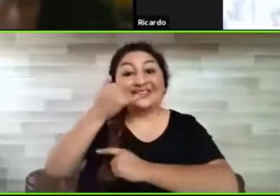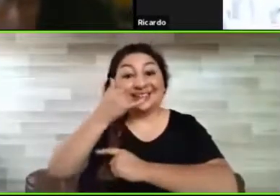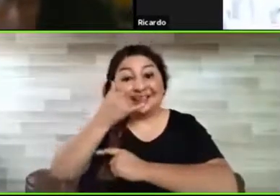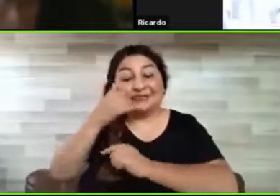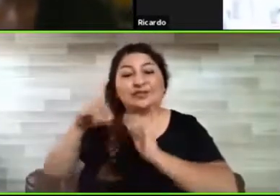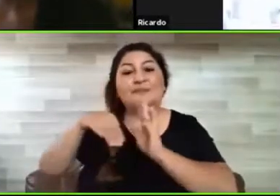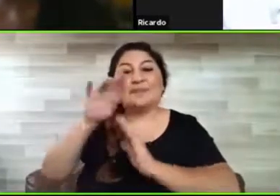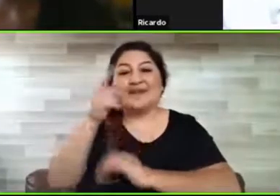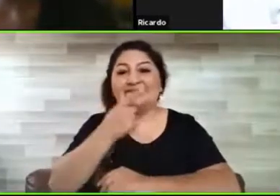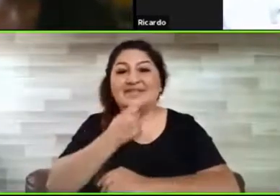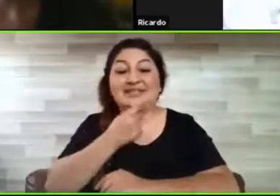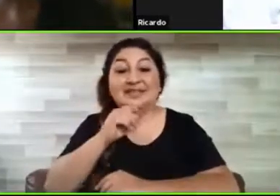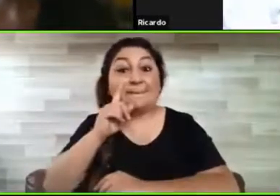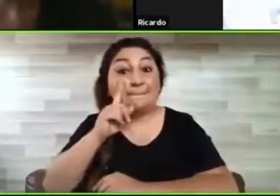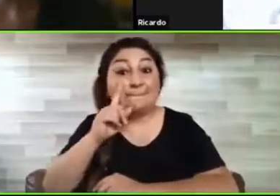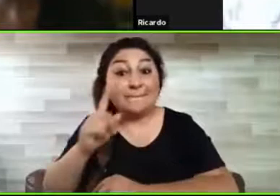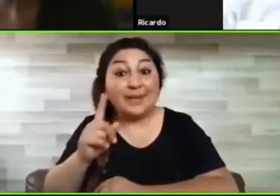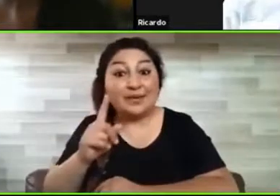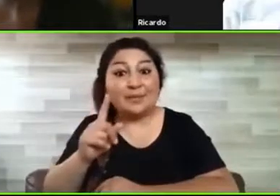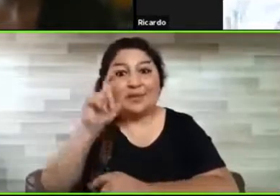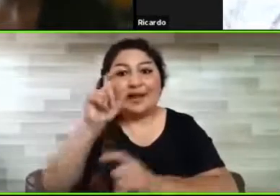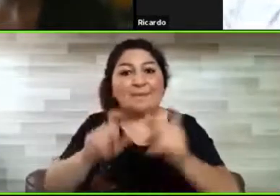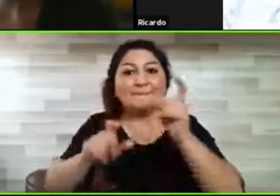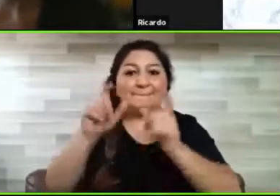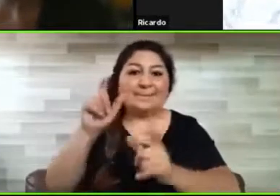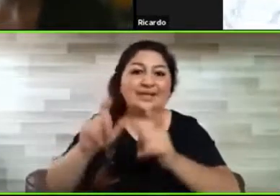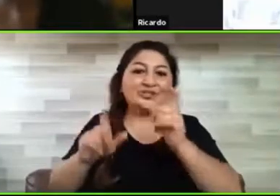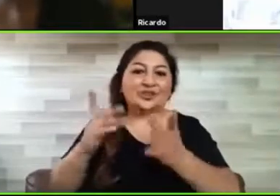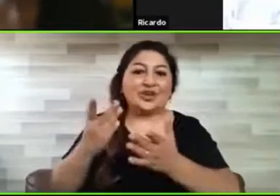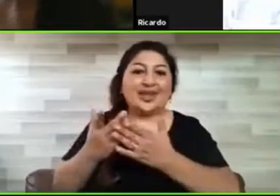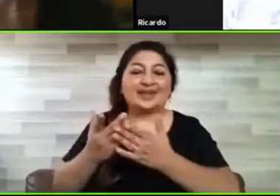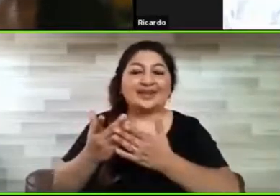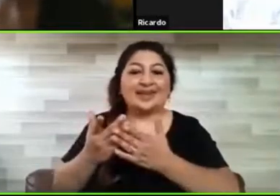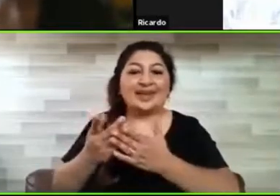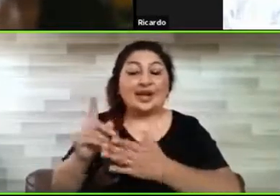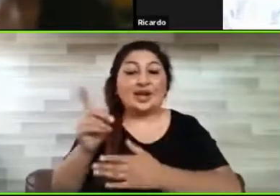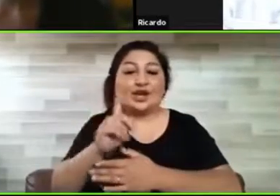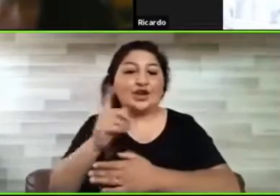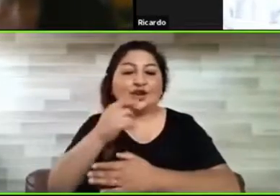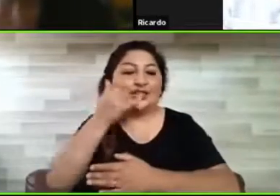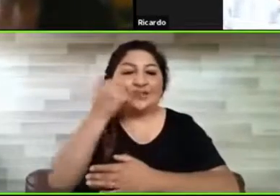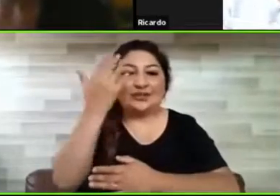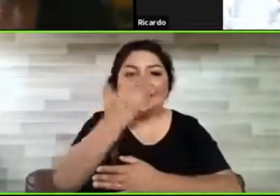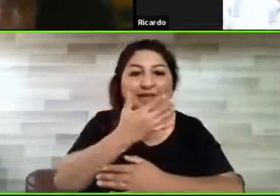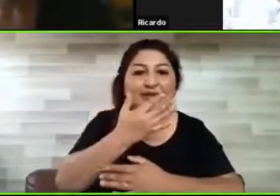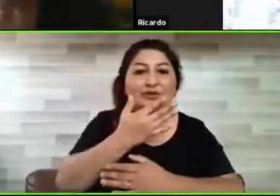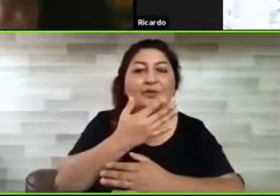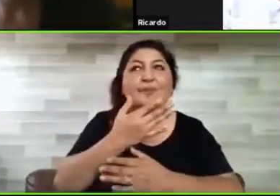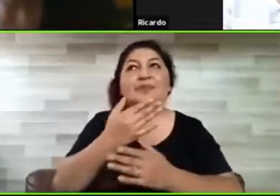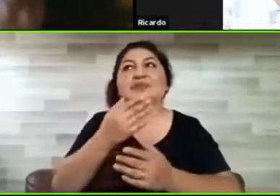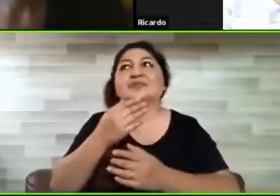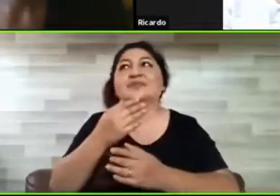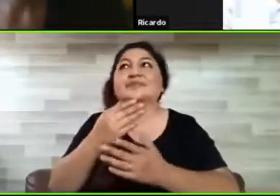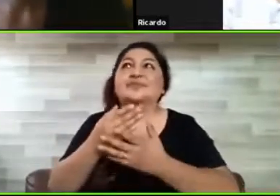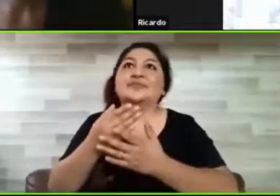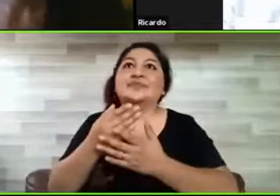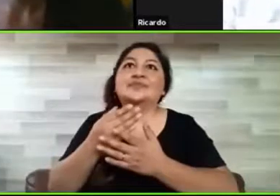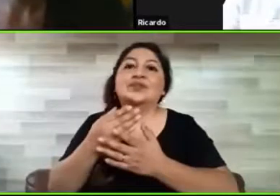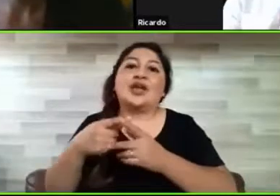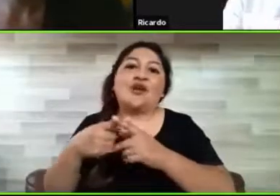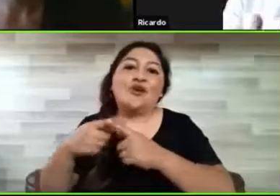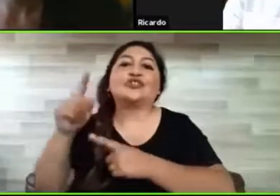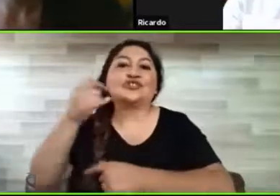que ya no son usuarios regulares de un teléfono negro, sino que son usuarios más de celulares, por ejemplo, más clásicos